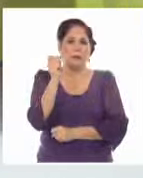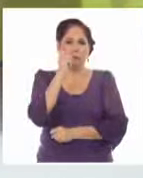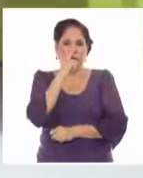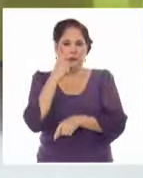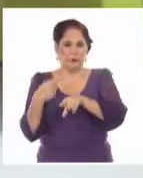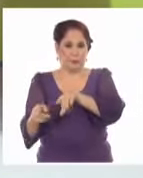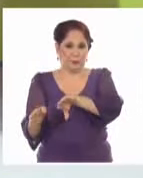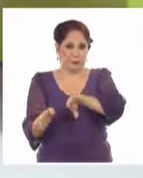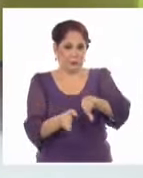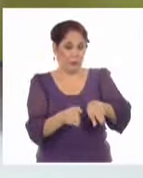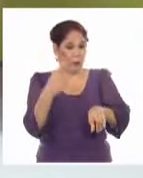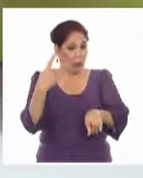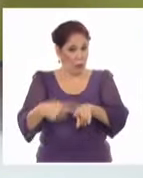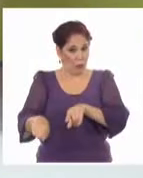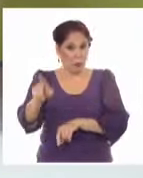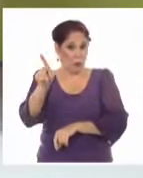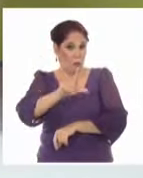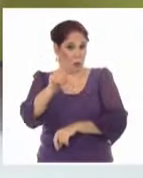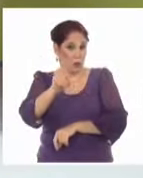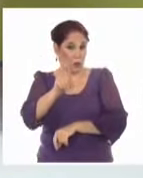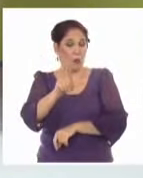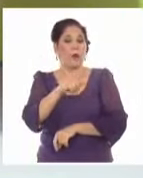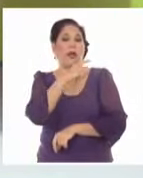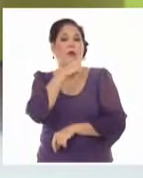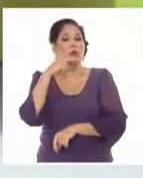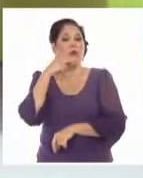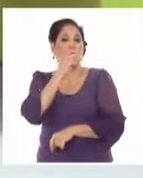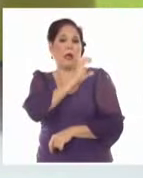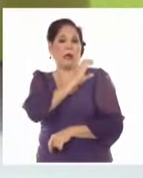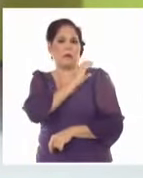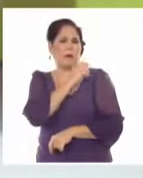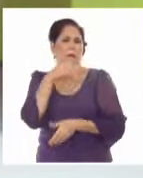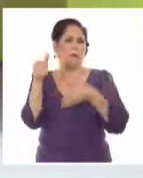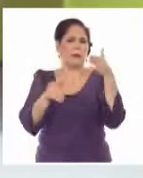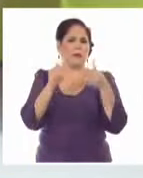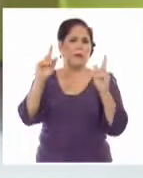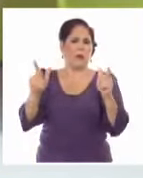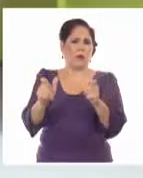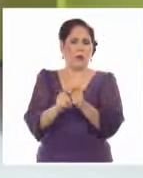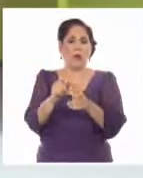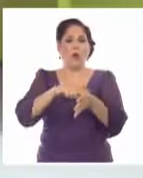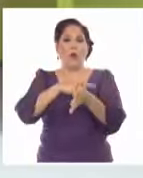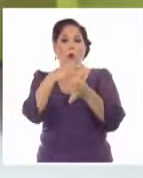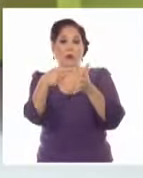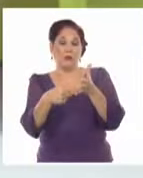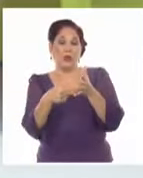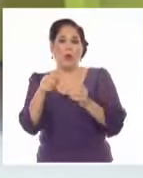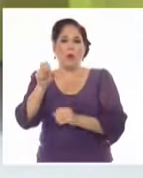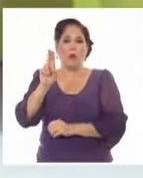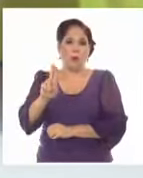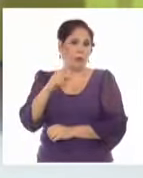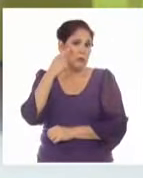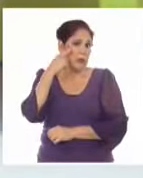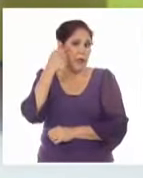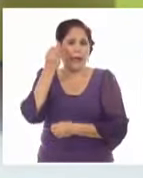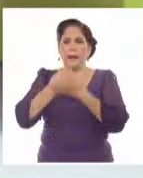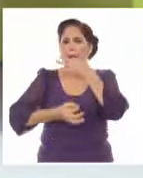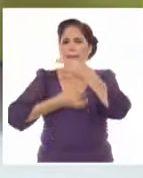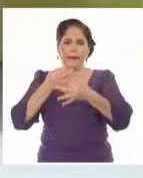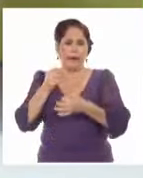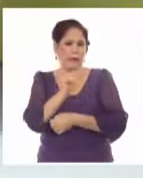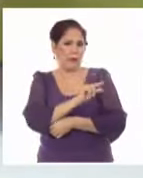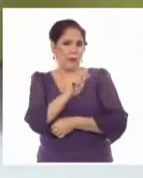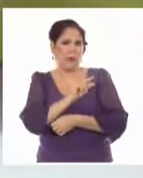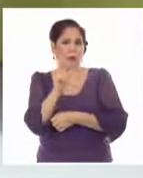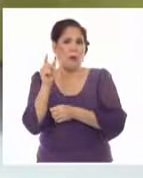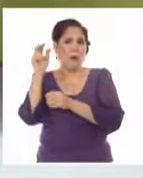Y también este lunes el canciller ruso Sergei Lavrov participó en un encuentro con el Consejo de Seguridad de la ONU para tratar el reciente ataque de